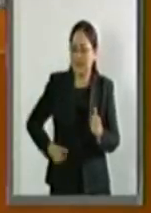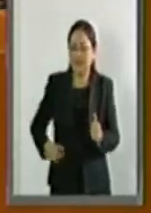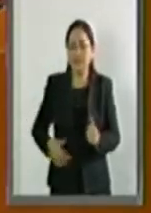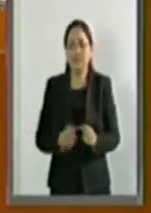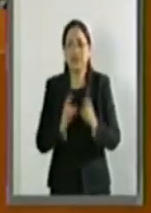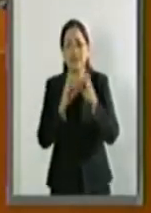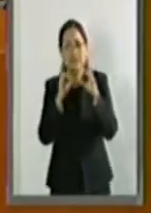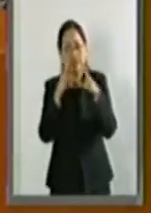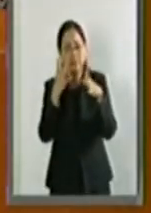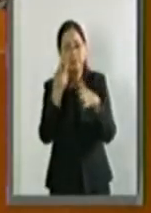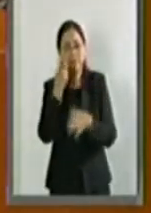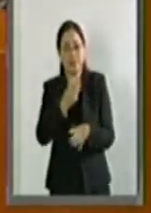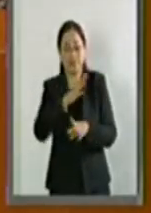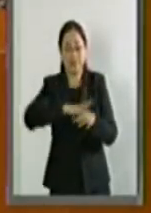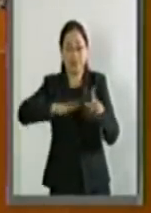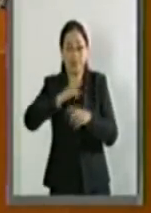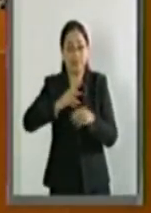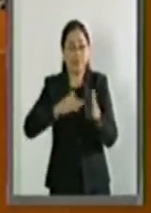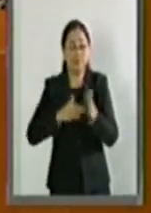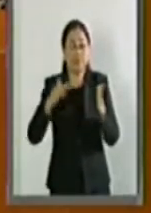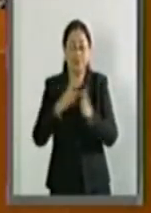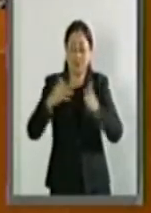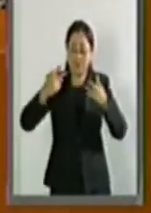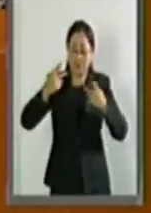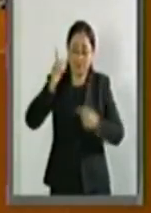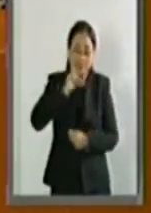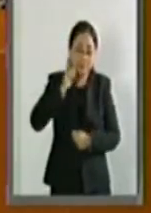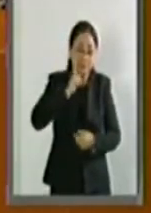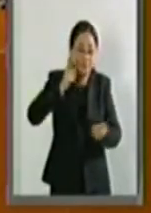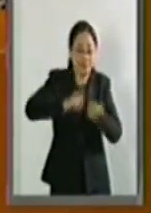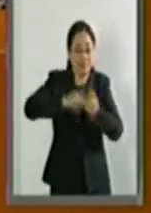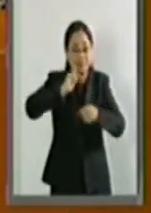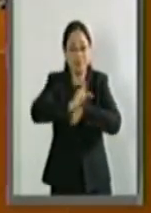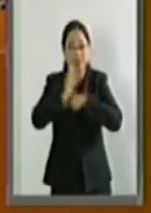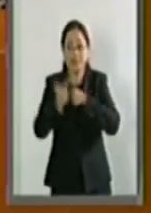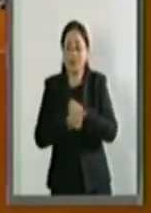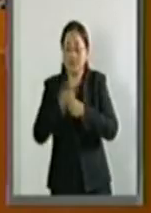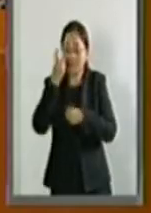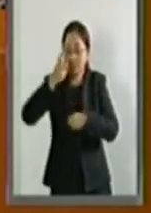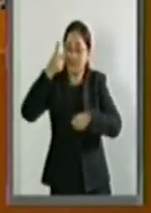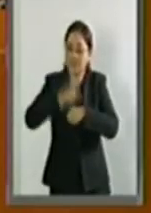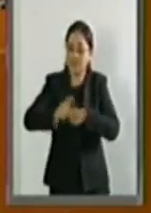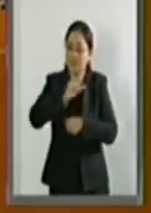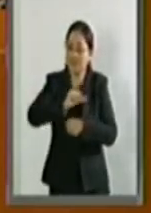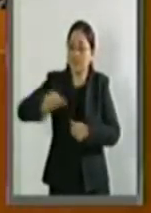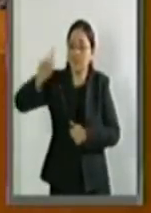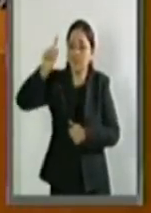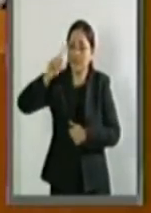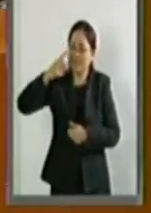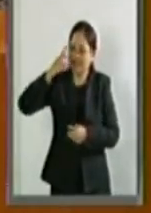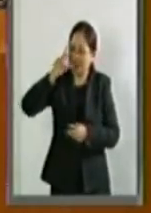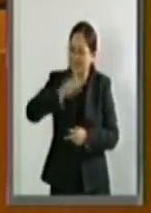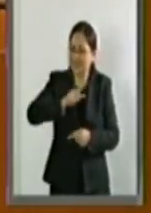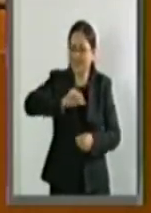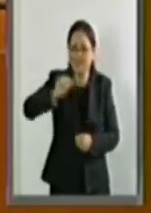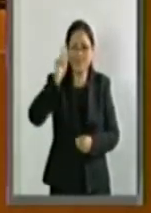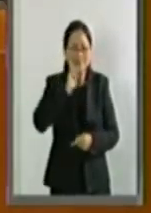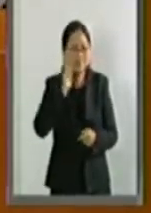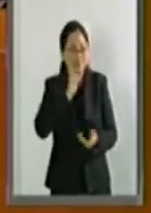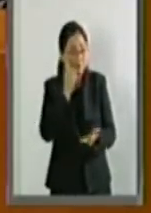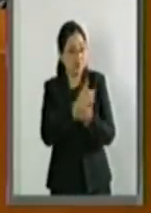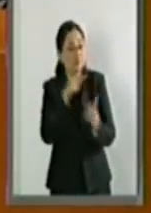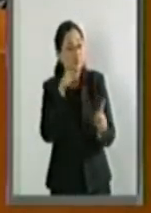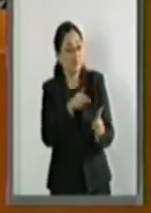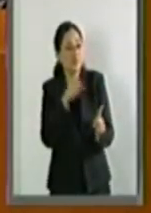La situación que viven miles de mujeres con discapacidad en este país daña, lastima y lacera, no solo a las mujeres,